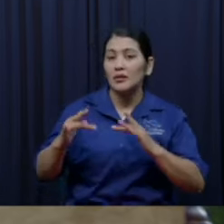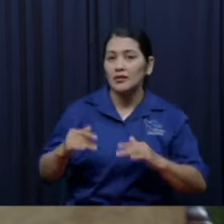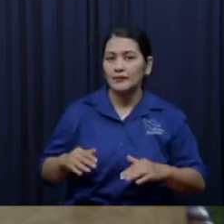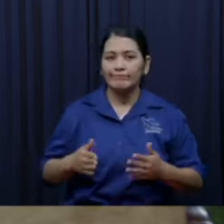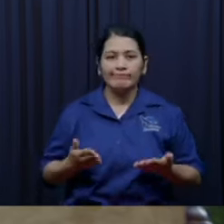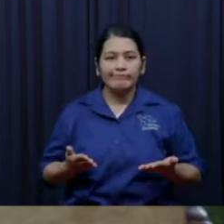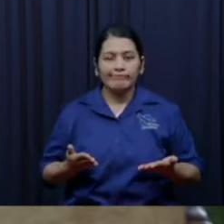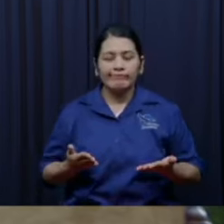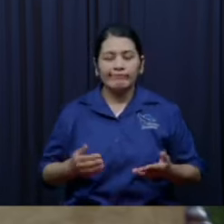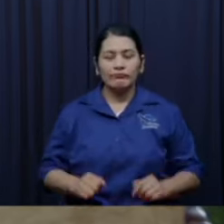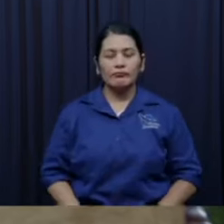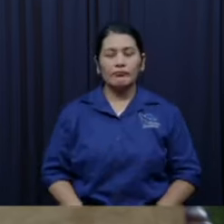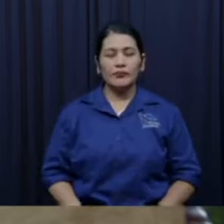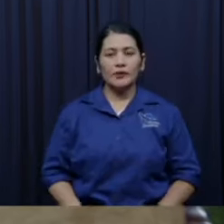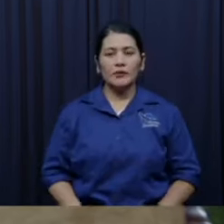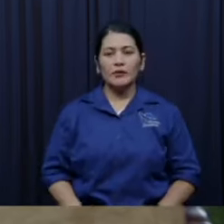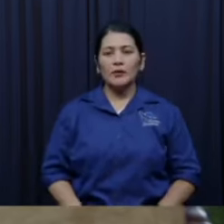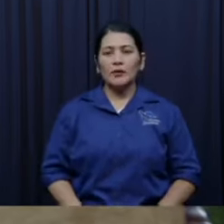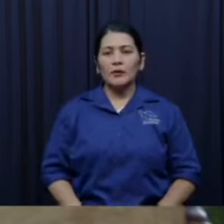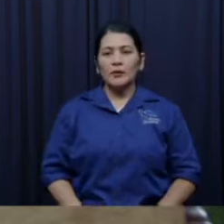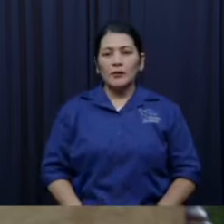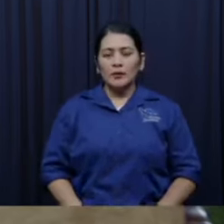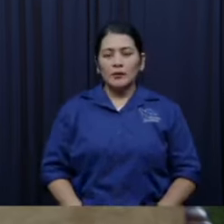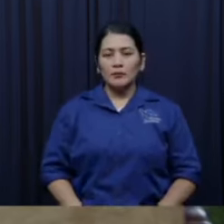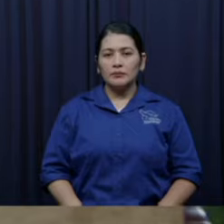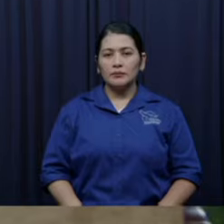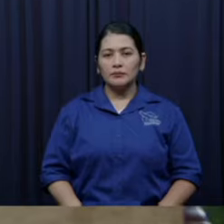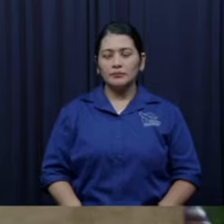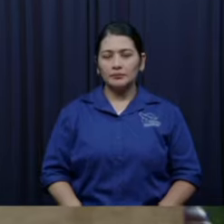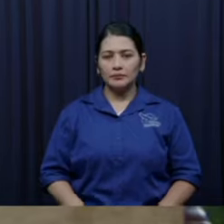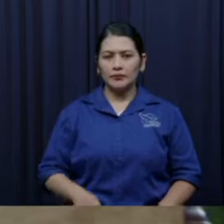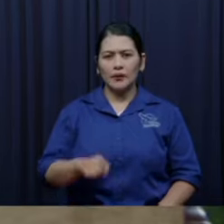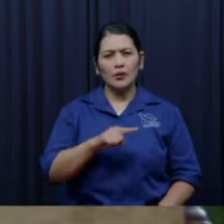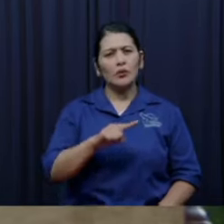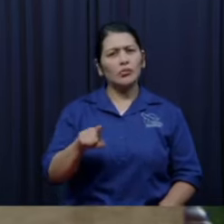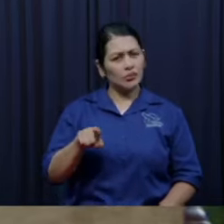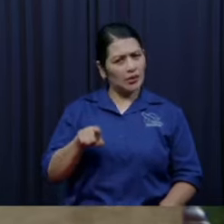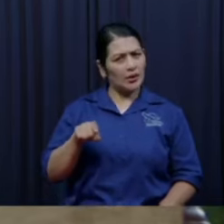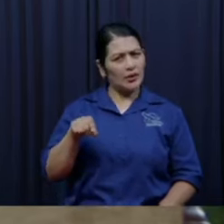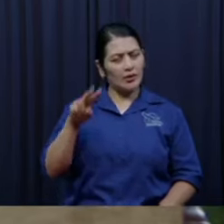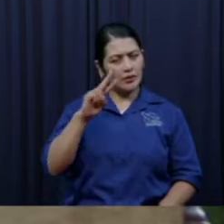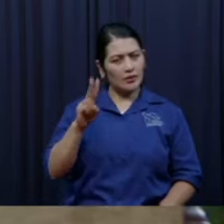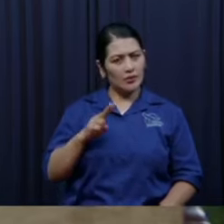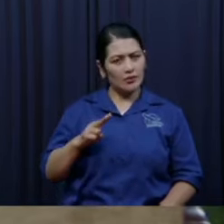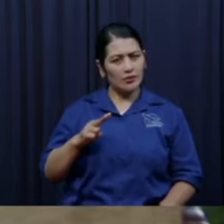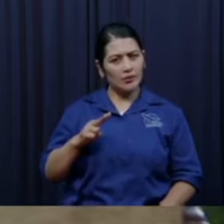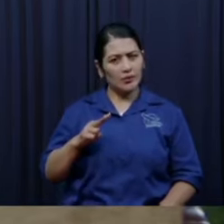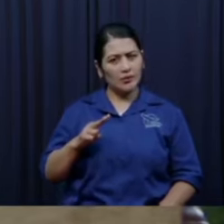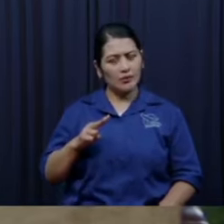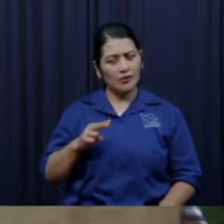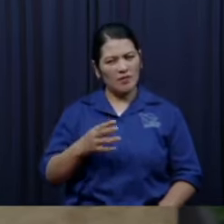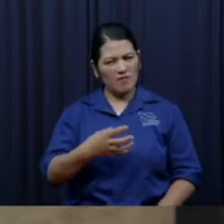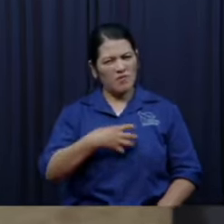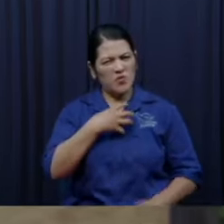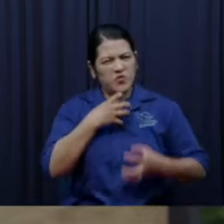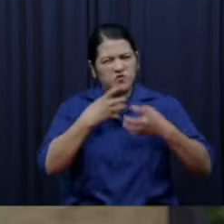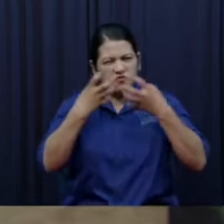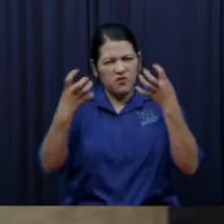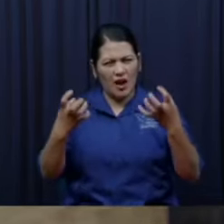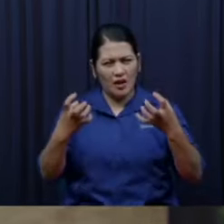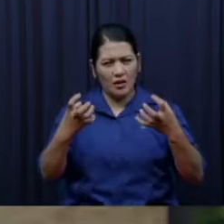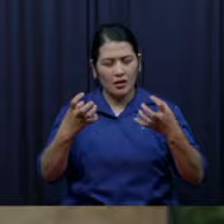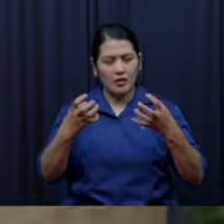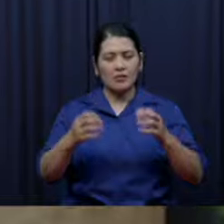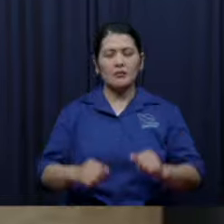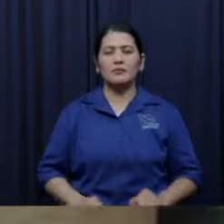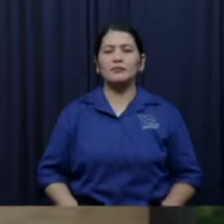tremendo va usted nunca se ha enojado así aquí entre nos mire pues déjeme contarle